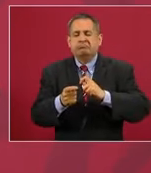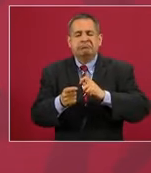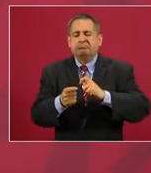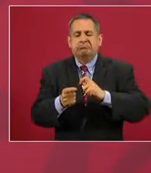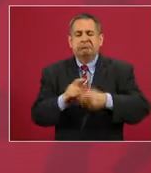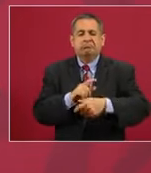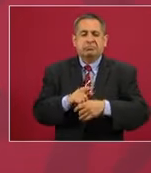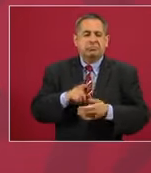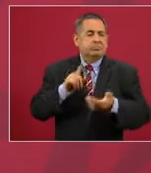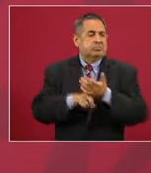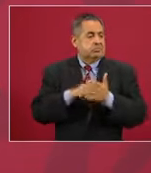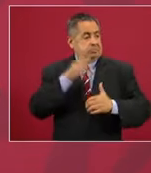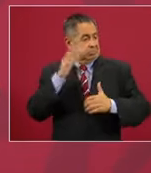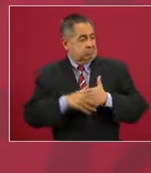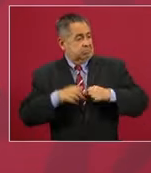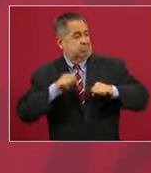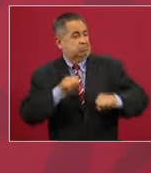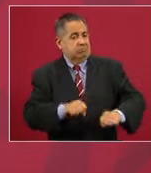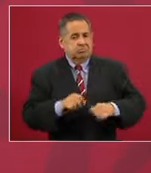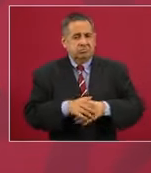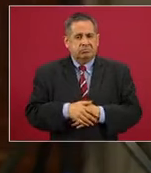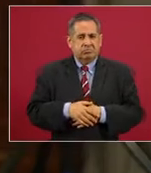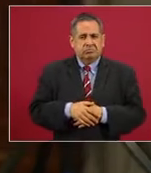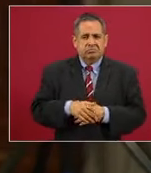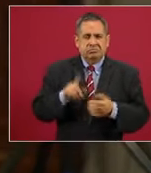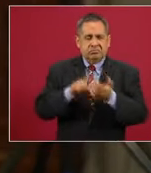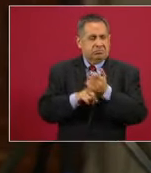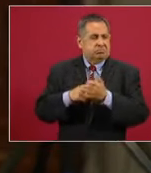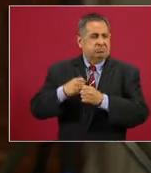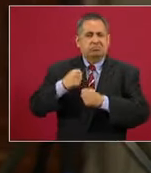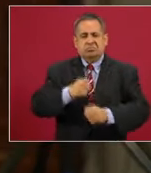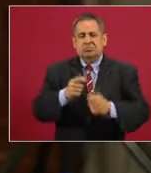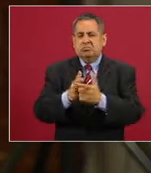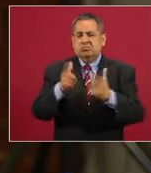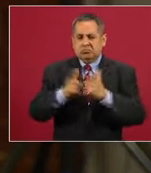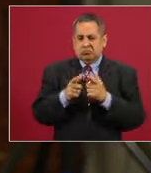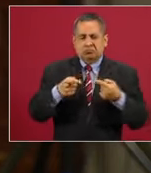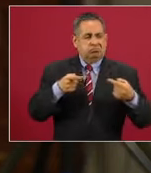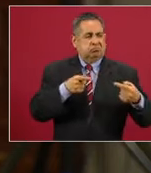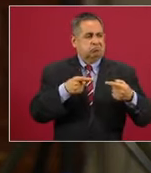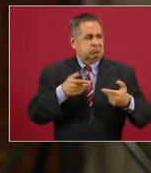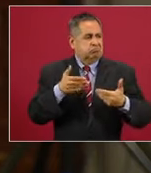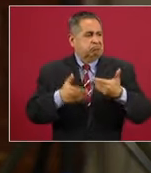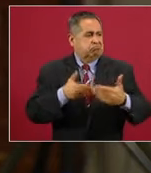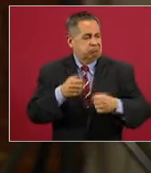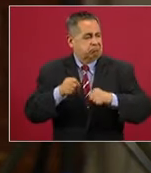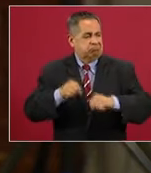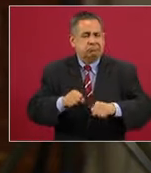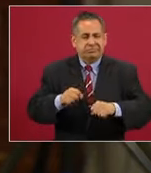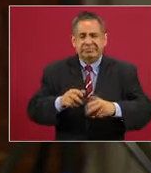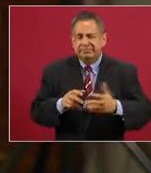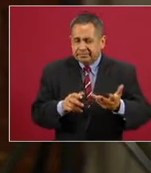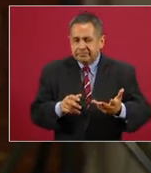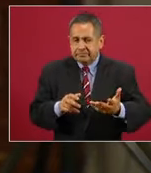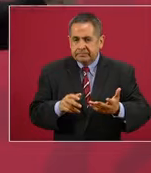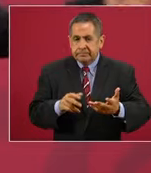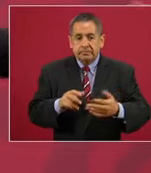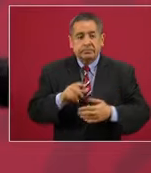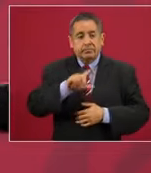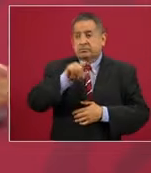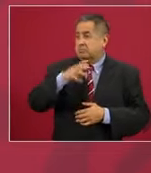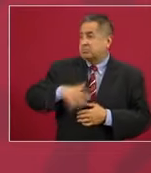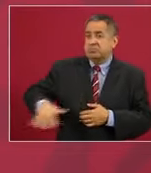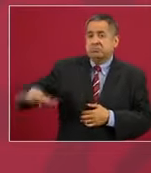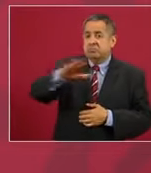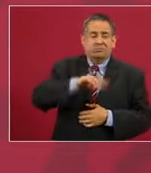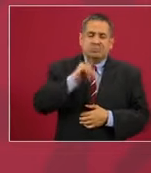a cabo, la consuma siempre una vanguardia, un grupo de avanzada. Pero no es todo el